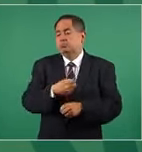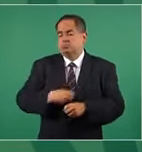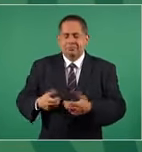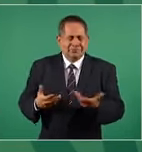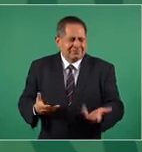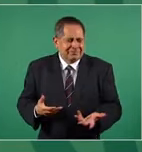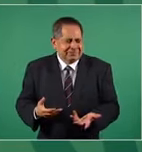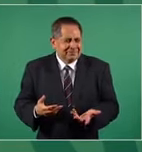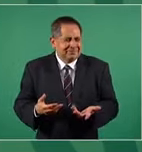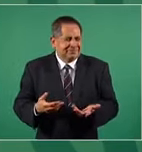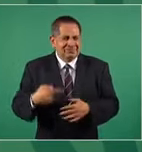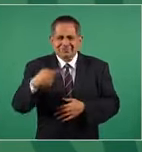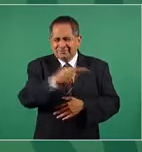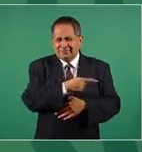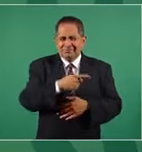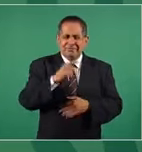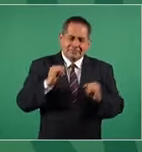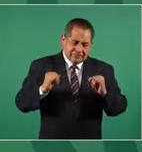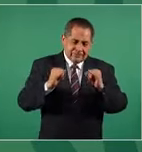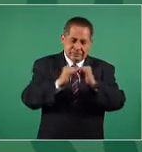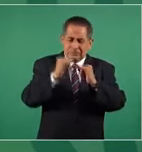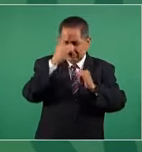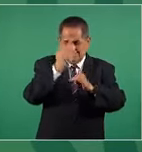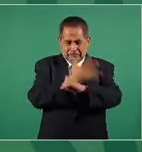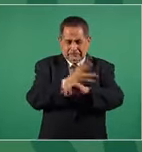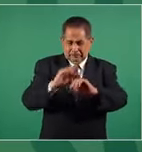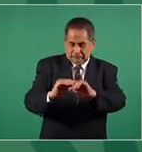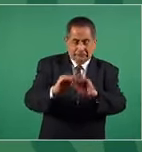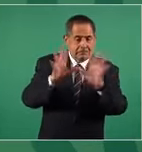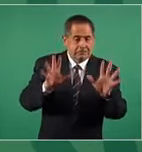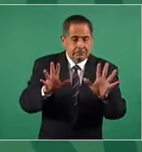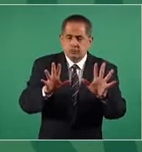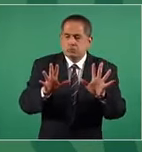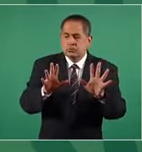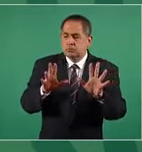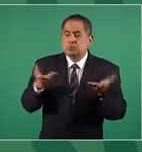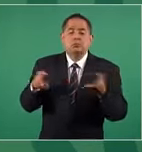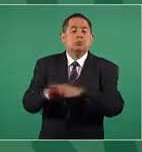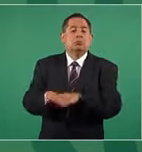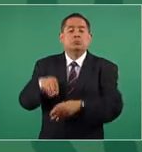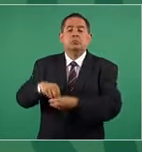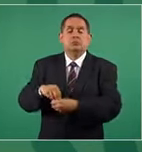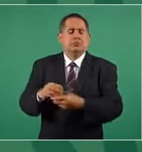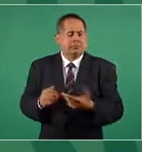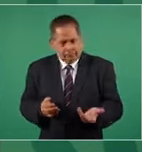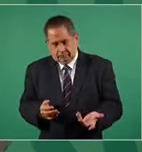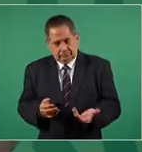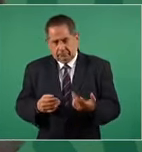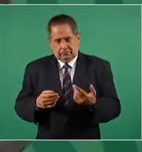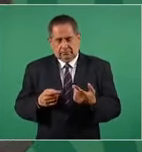Instituto de la Transparencia y crearon también